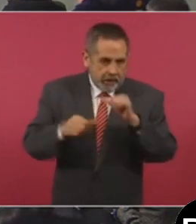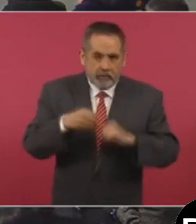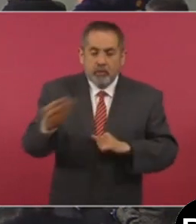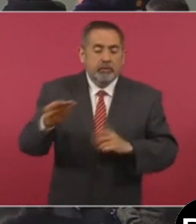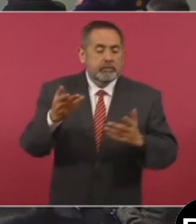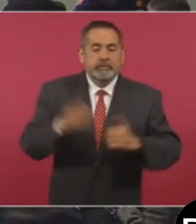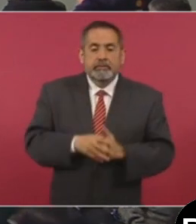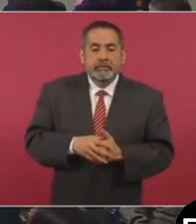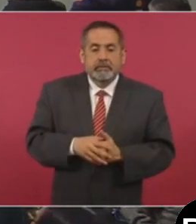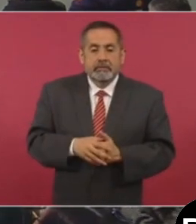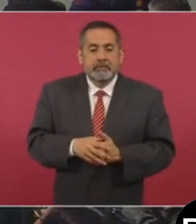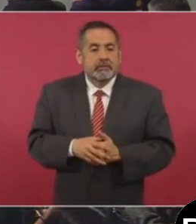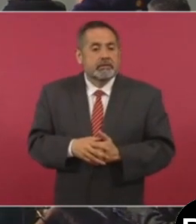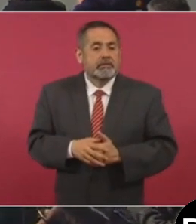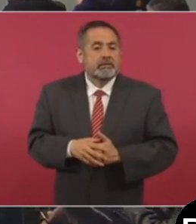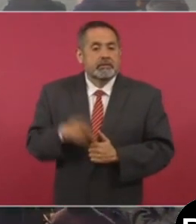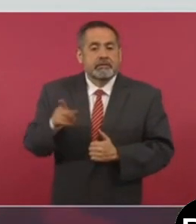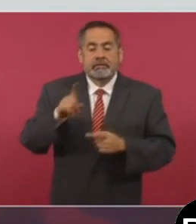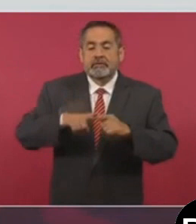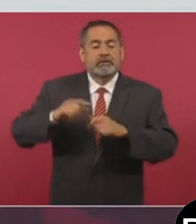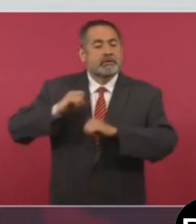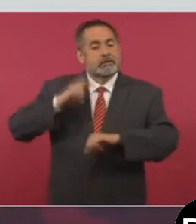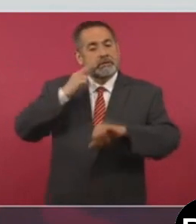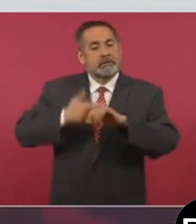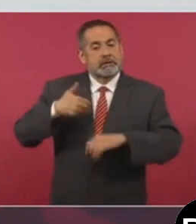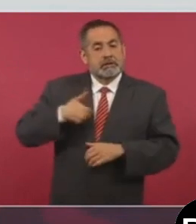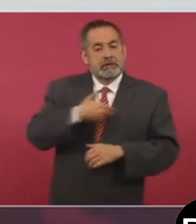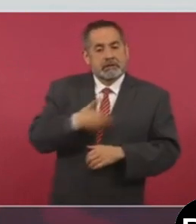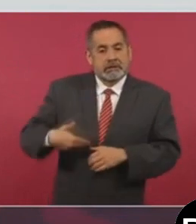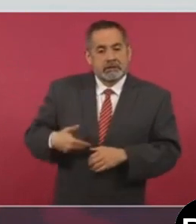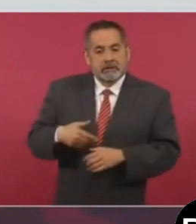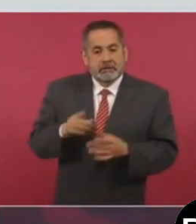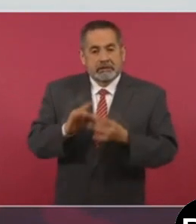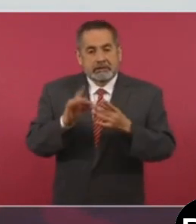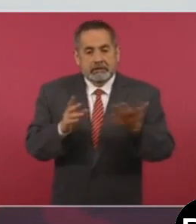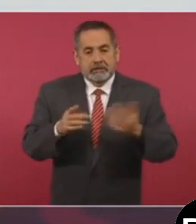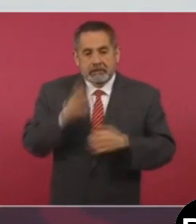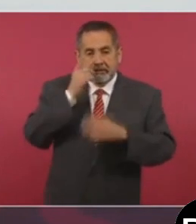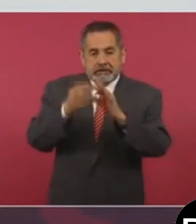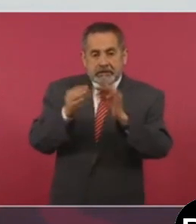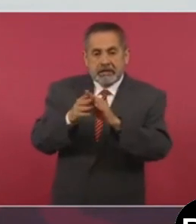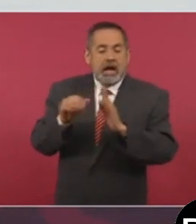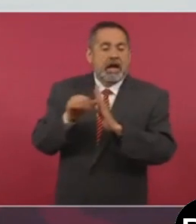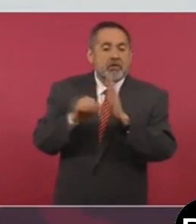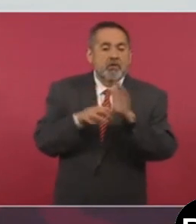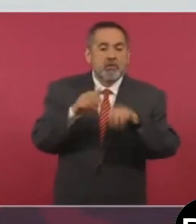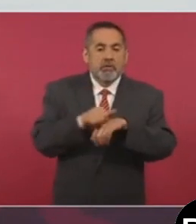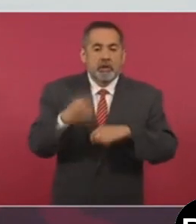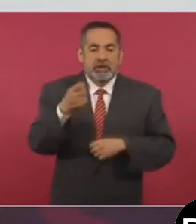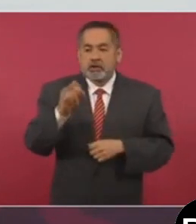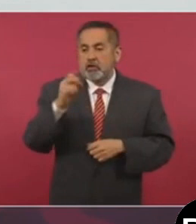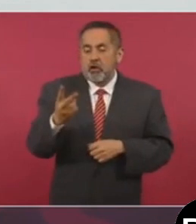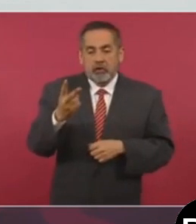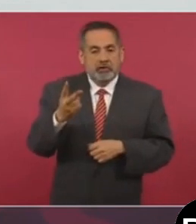y las facultades del ejecutivo federal, según lo estipulado en el artículo 102,